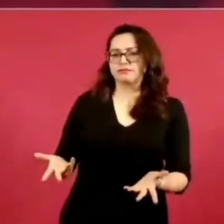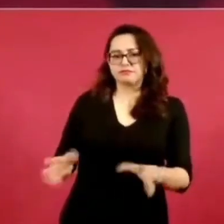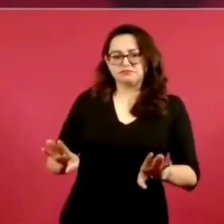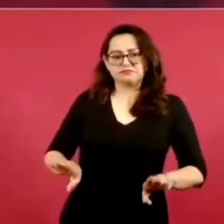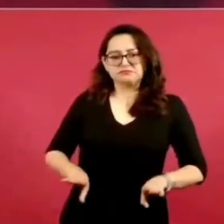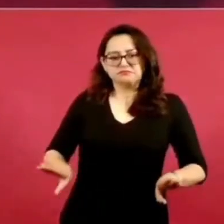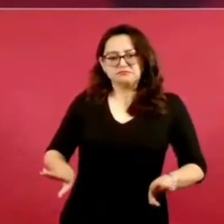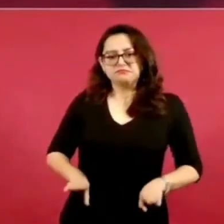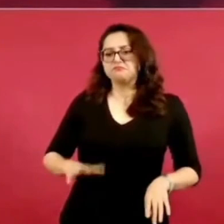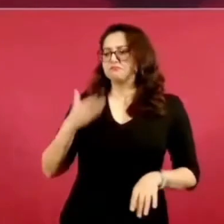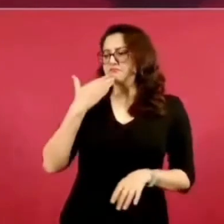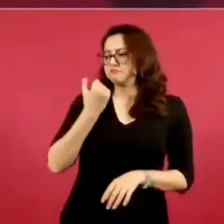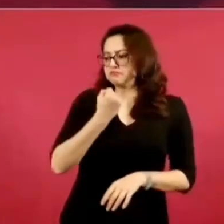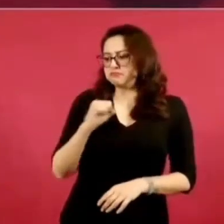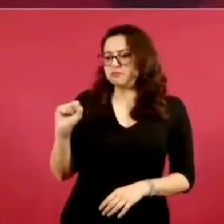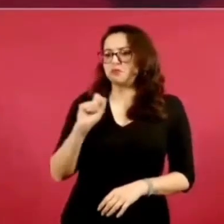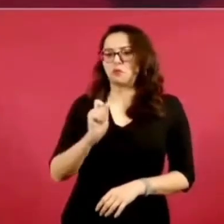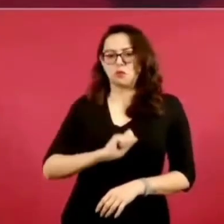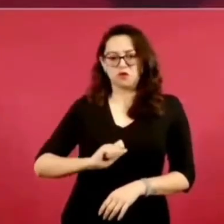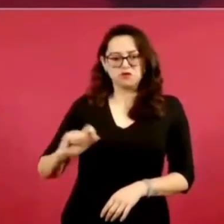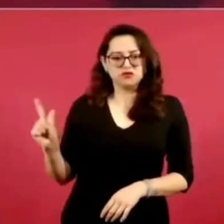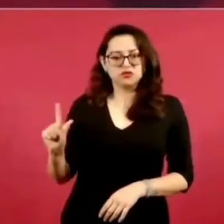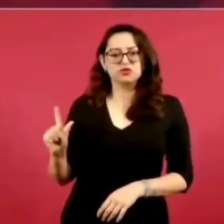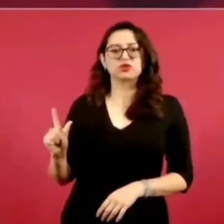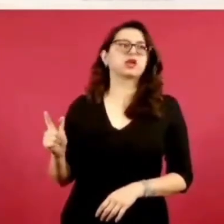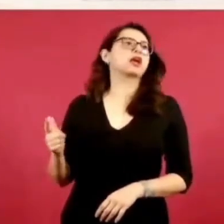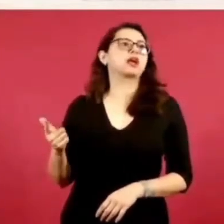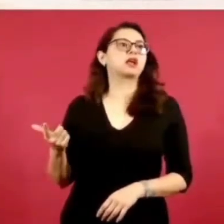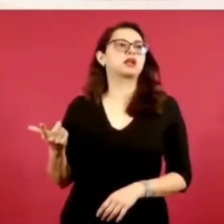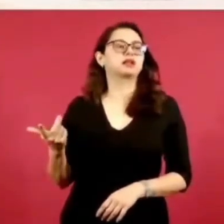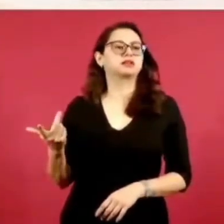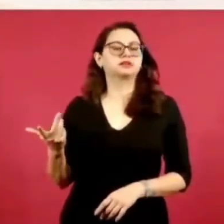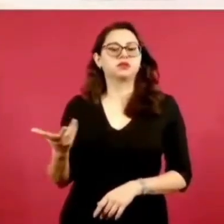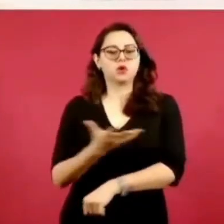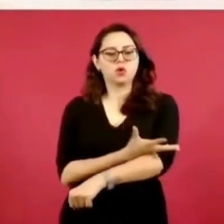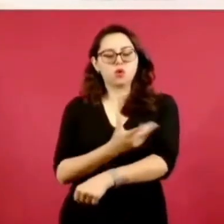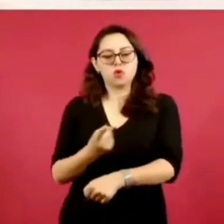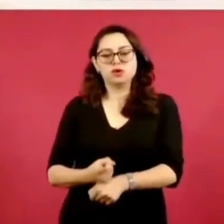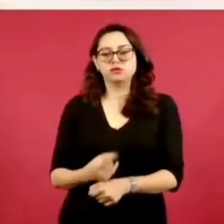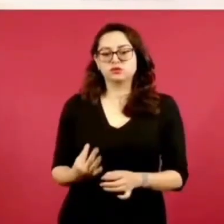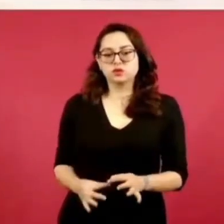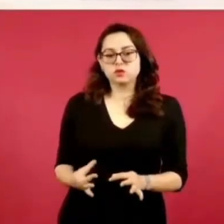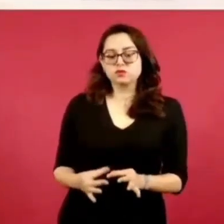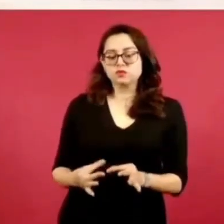profesionalismo, por honestidad,